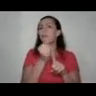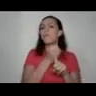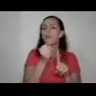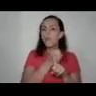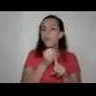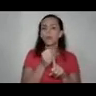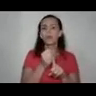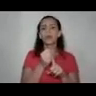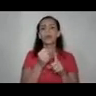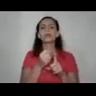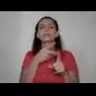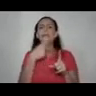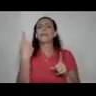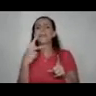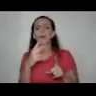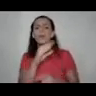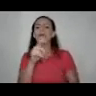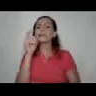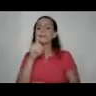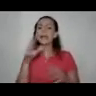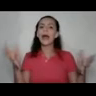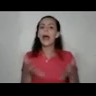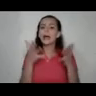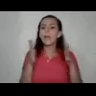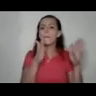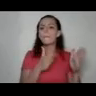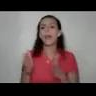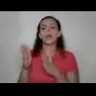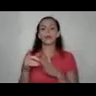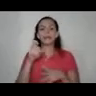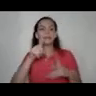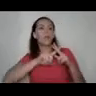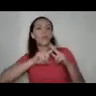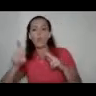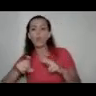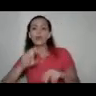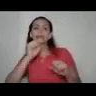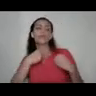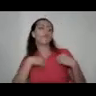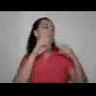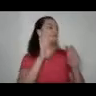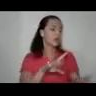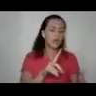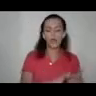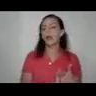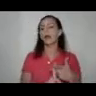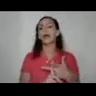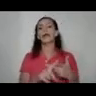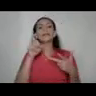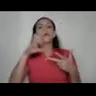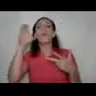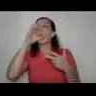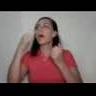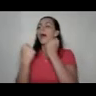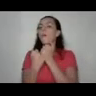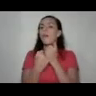muy crítica y necesito activar un plan necesito huir necesito renunciar necesito buscar apoyo